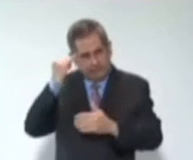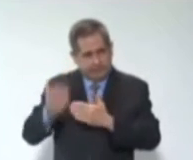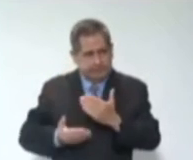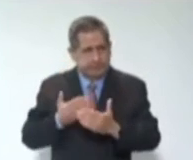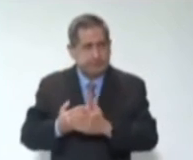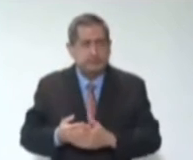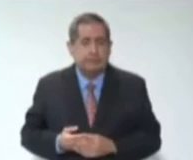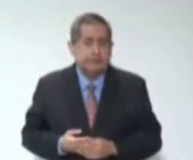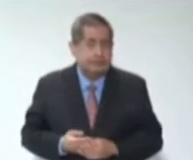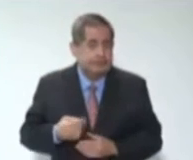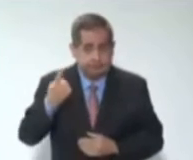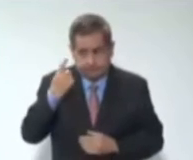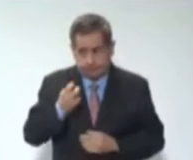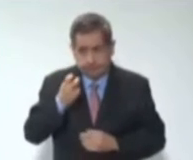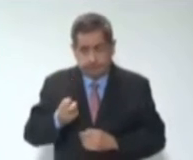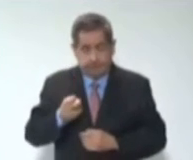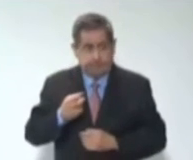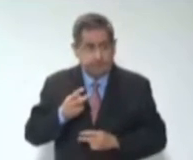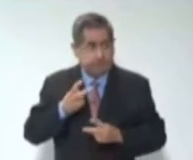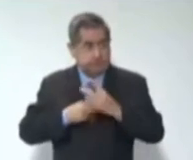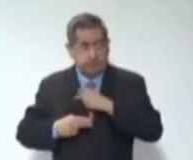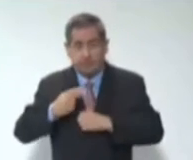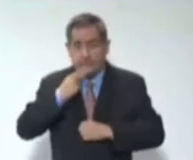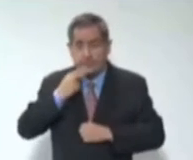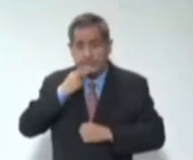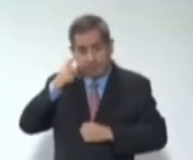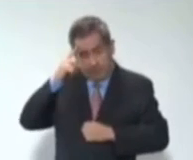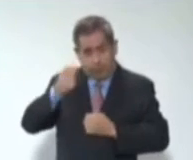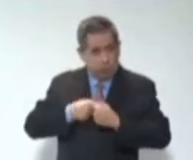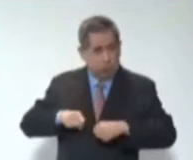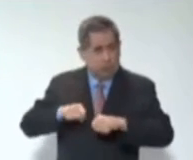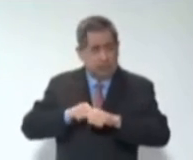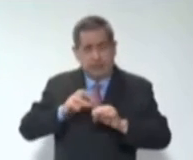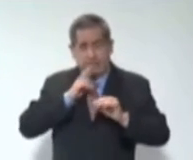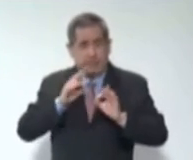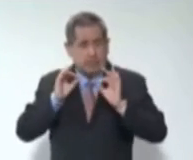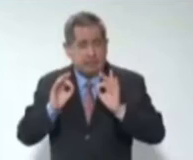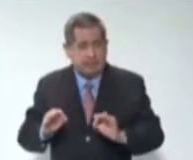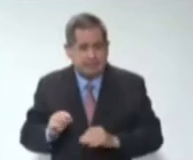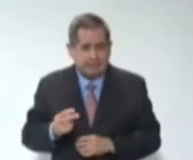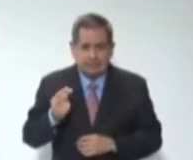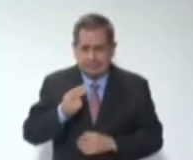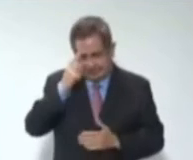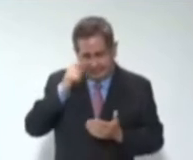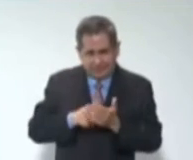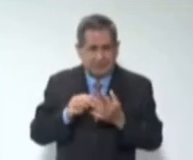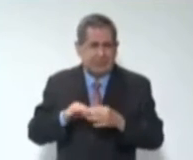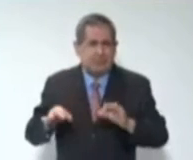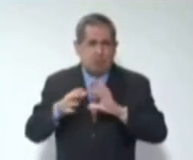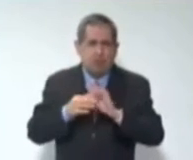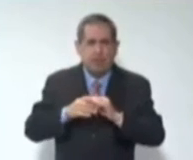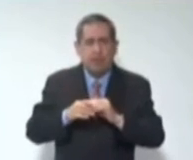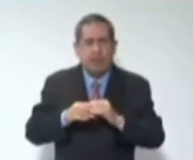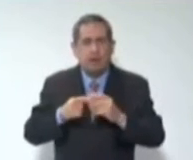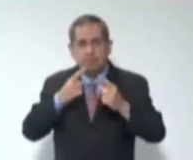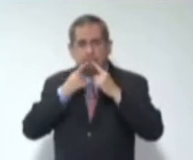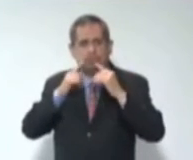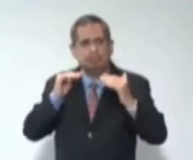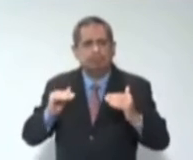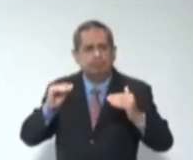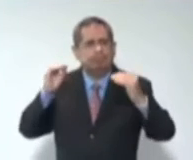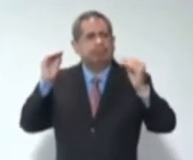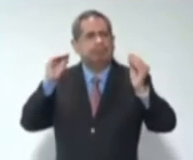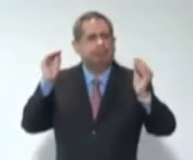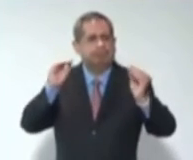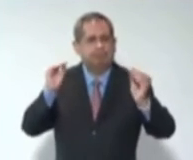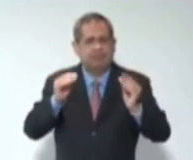Para que esto nos vaya nutriendo como sociedad, considero que es importante elevar el nivel del debate. Y no me